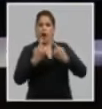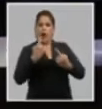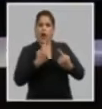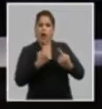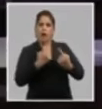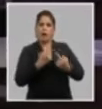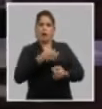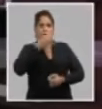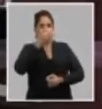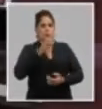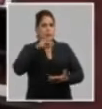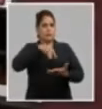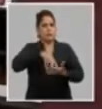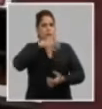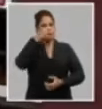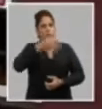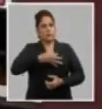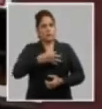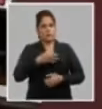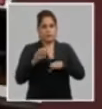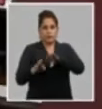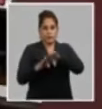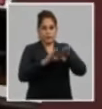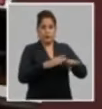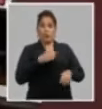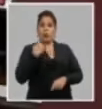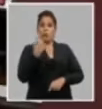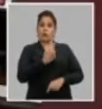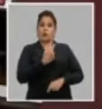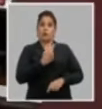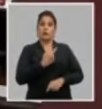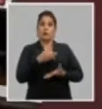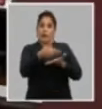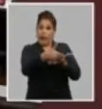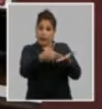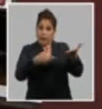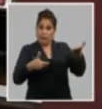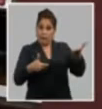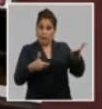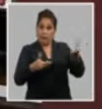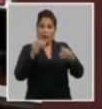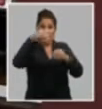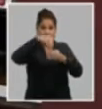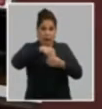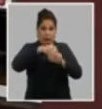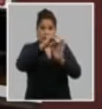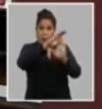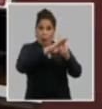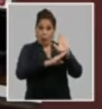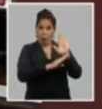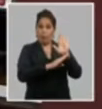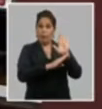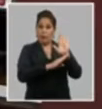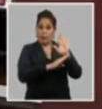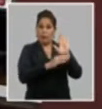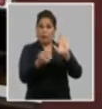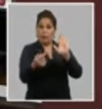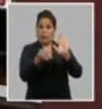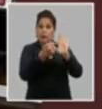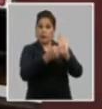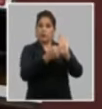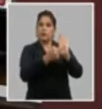tienen la palabra. Nosotros decir que el informe en su integralidad hace